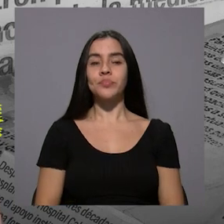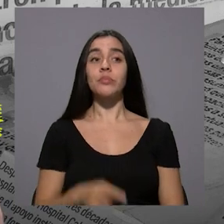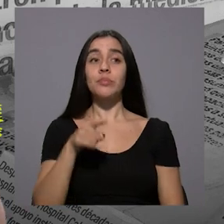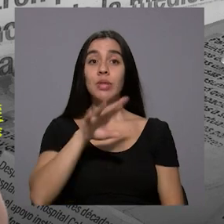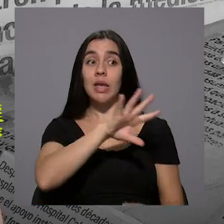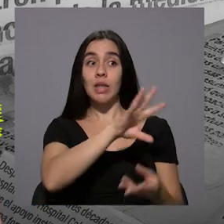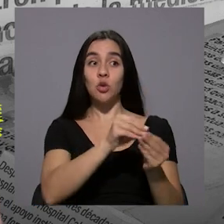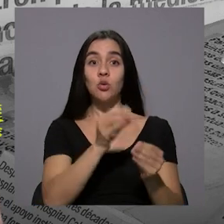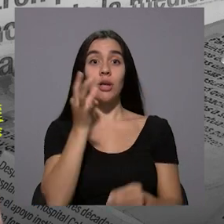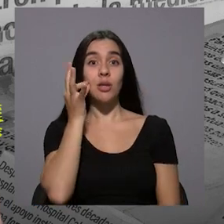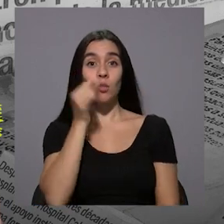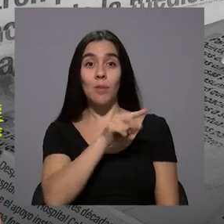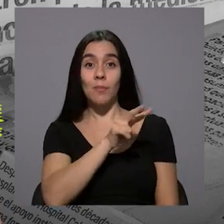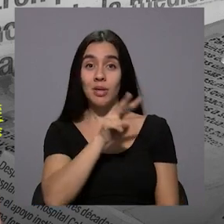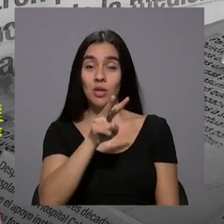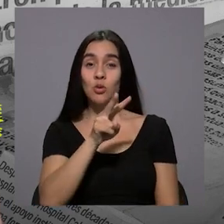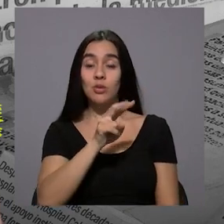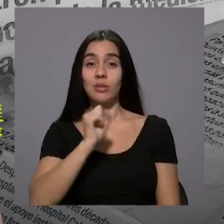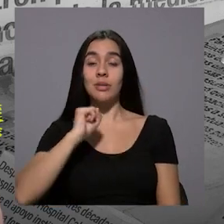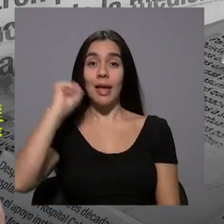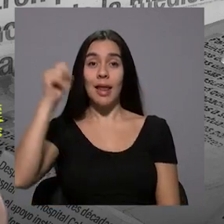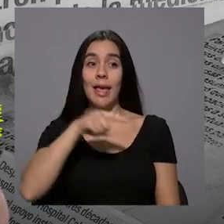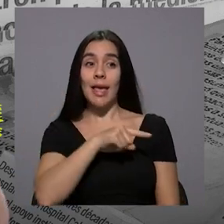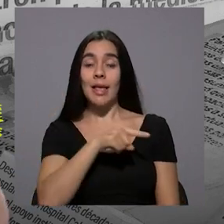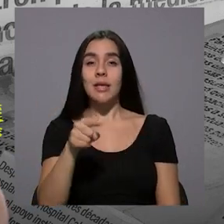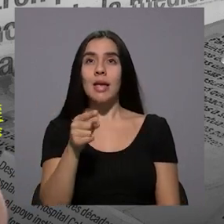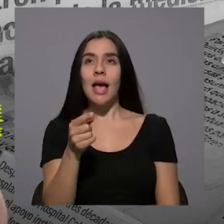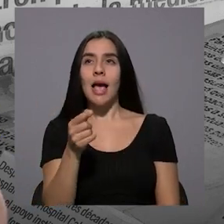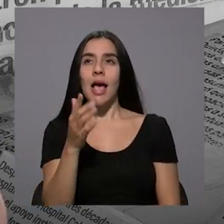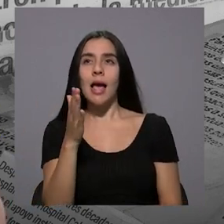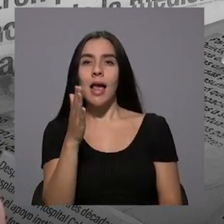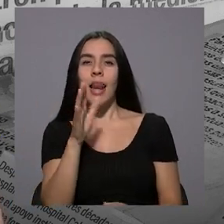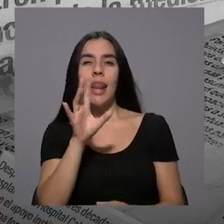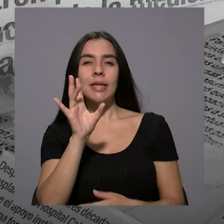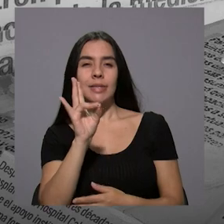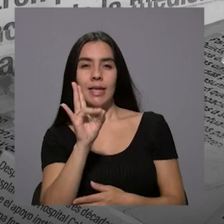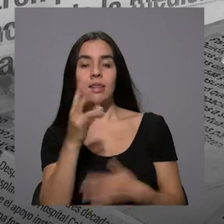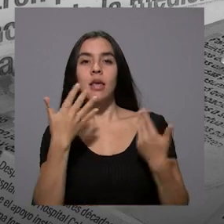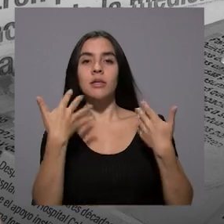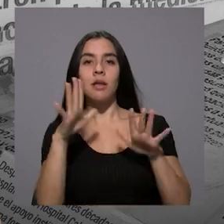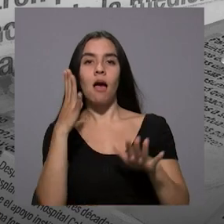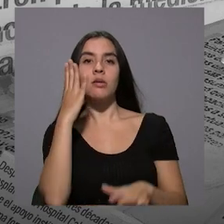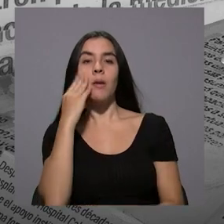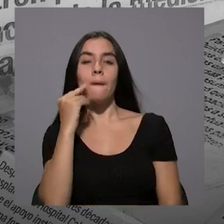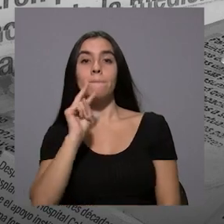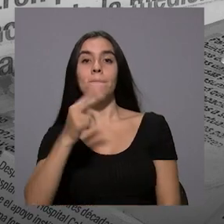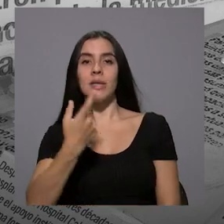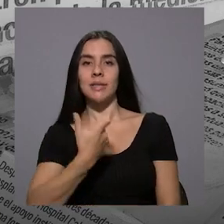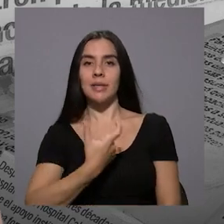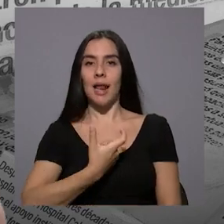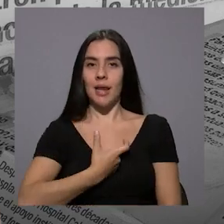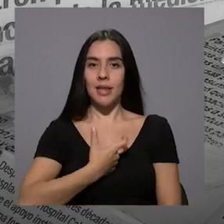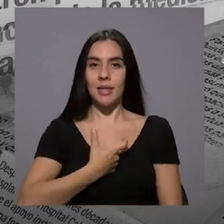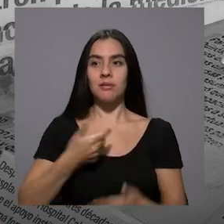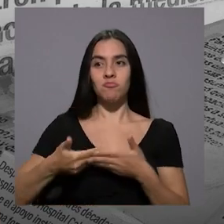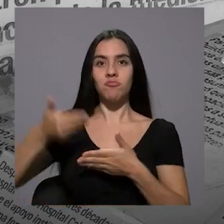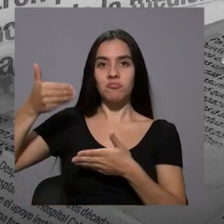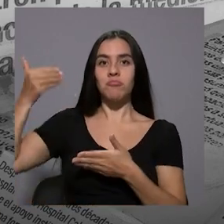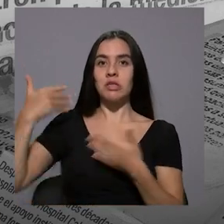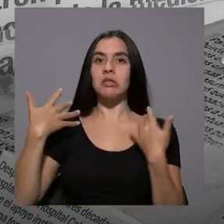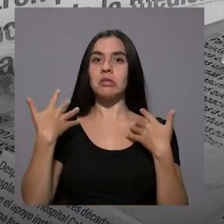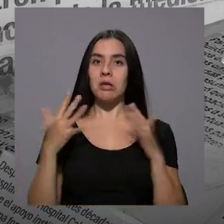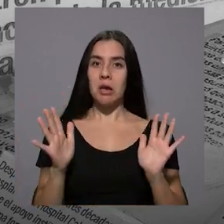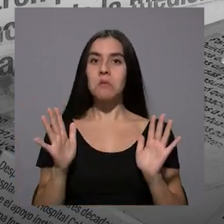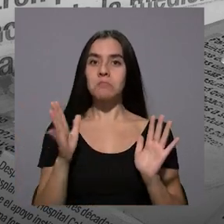este total de mujeres electas, al menos siete de ellas han sido vicealcaldesas, han sido electas en algún